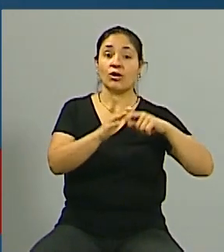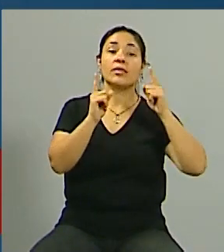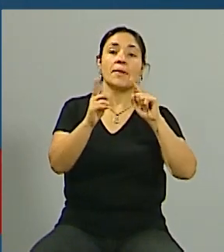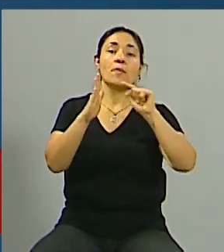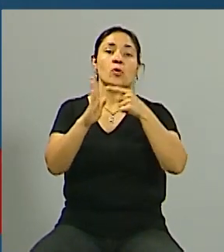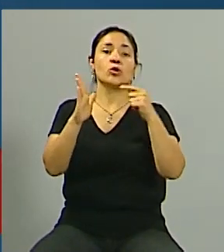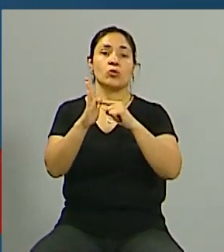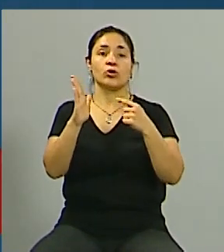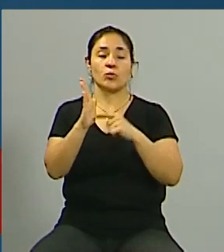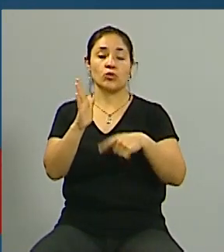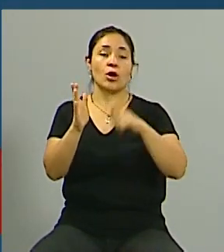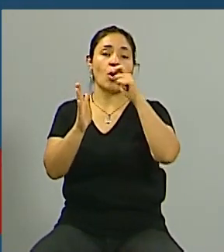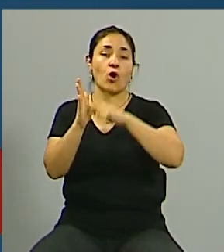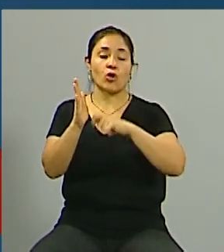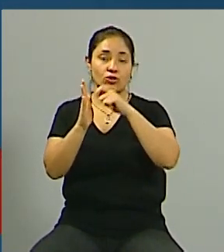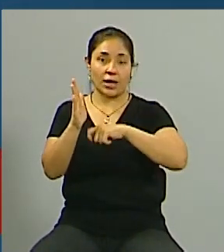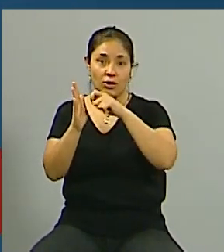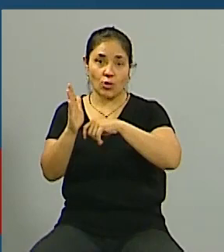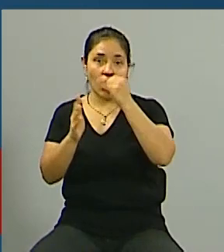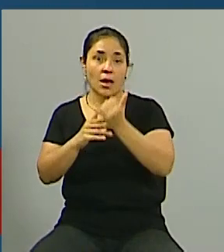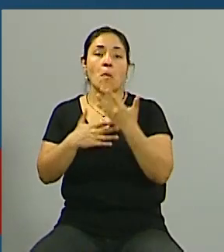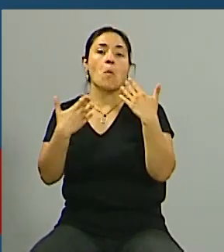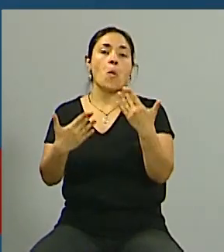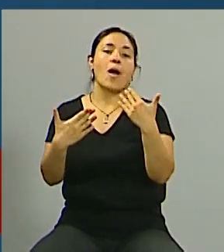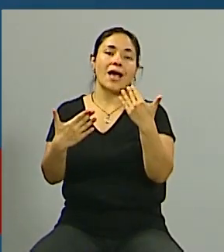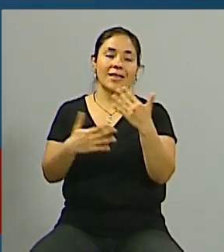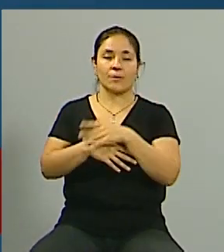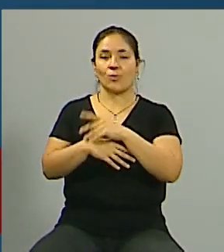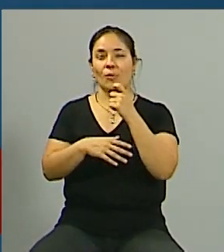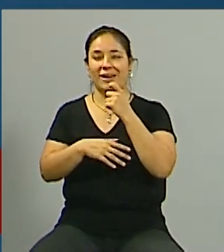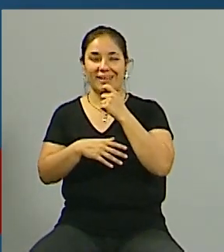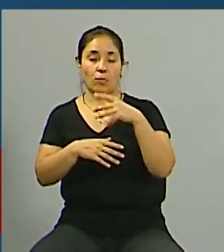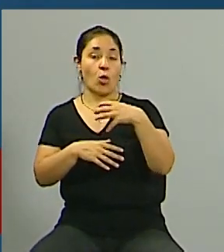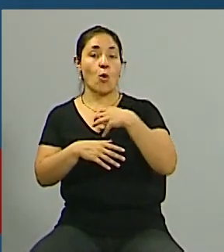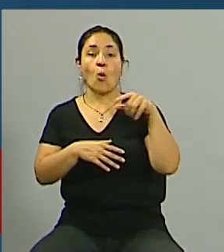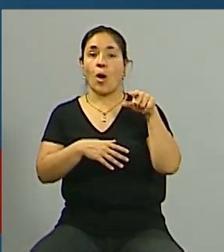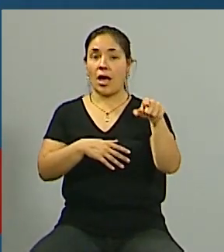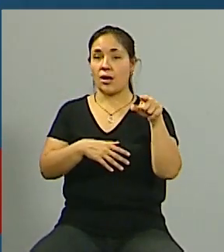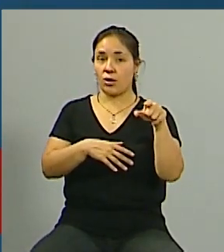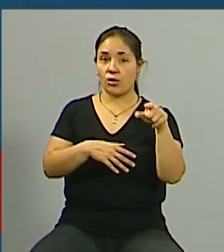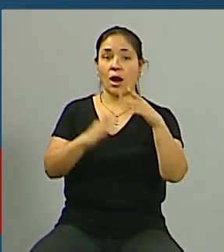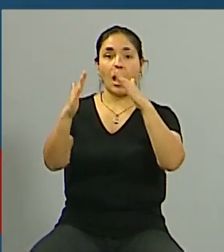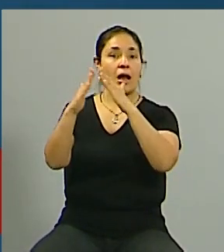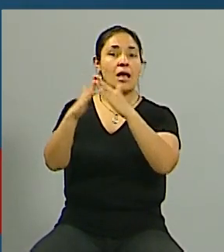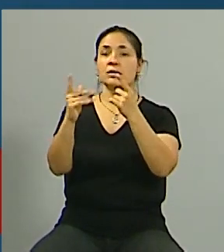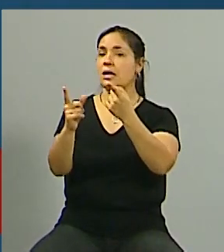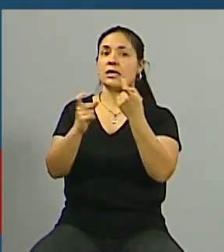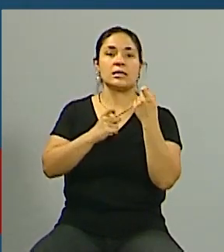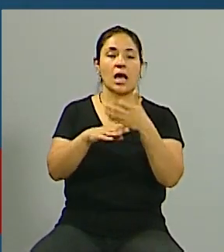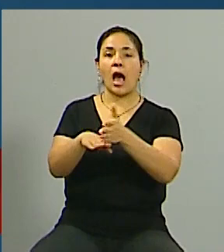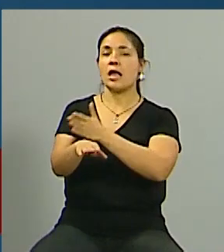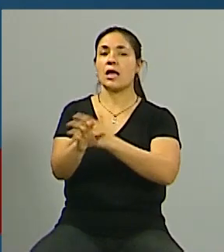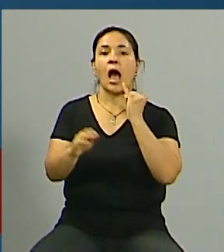cláusulas en los propios contratos que te permiten por ejemplo si el inquilino el propietario tiene que disponer de la vivienda avisándote